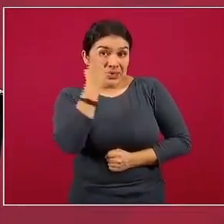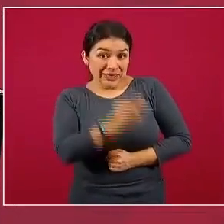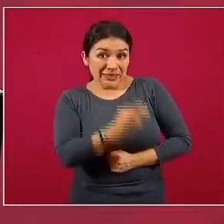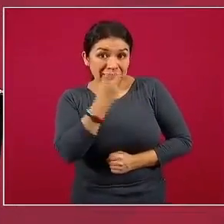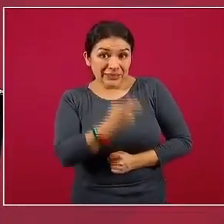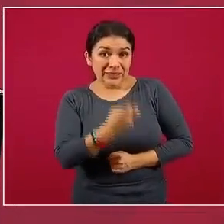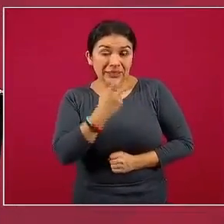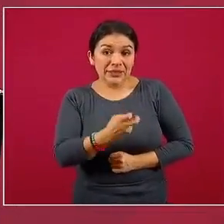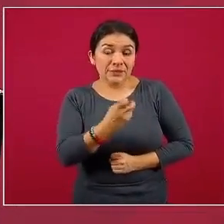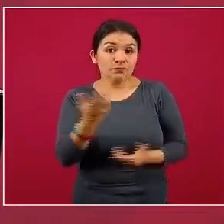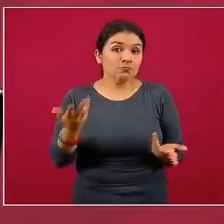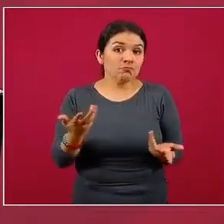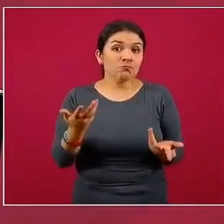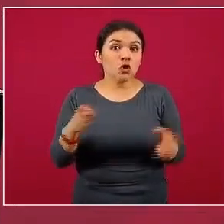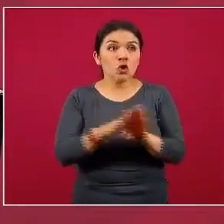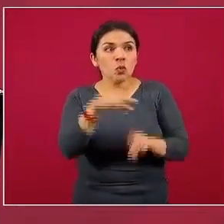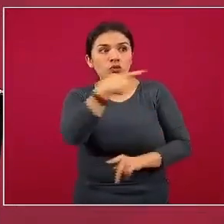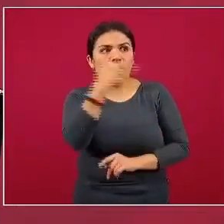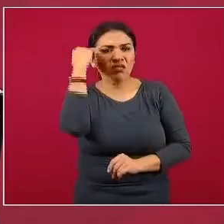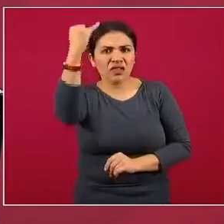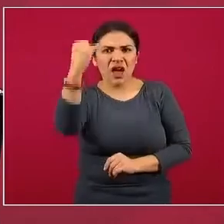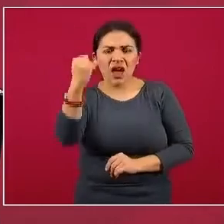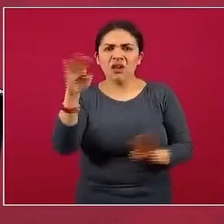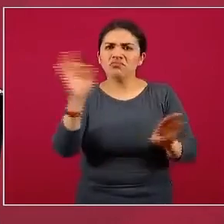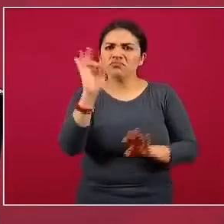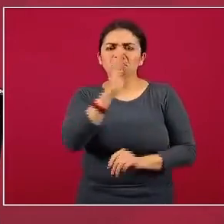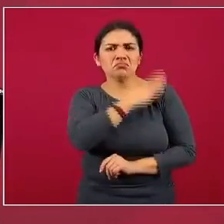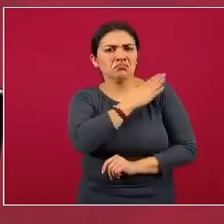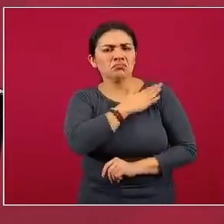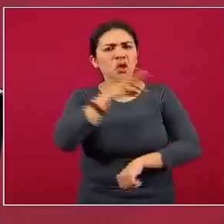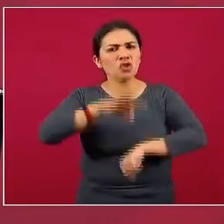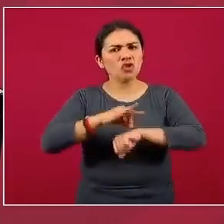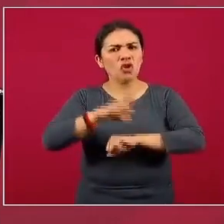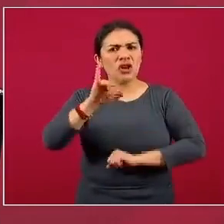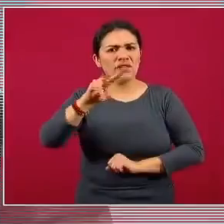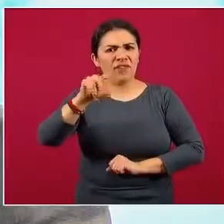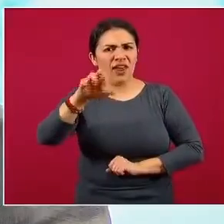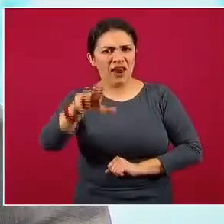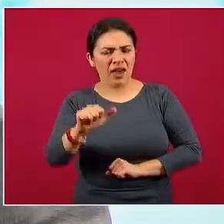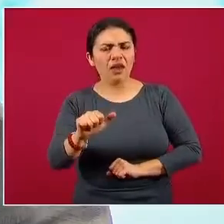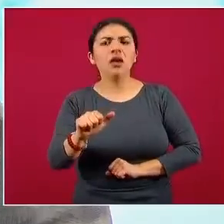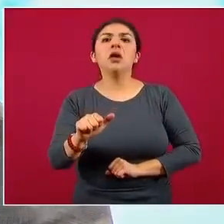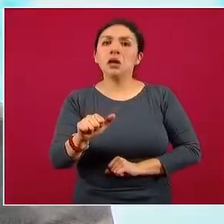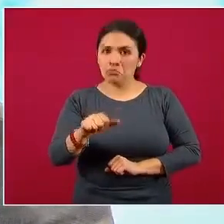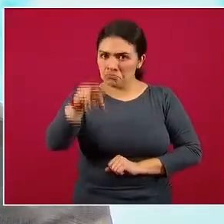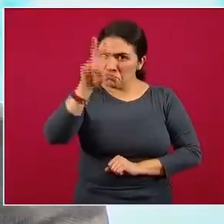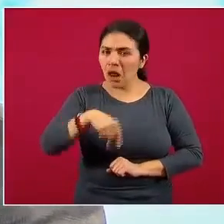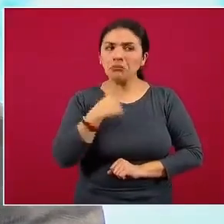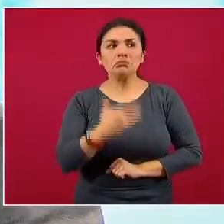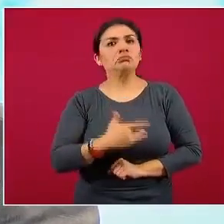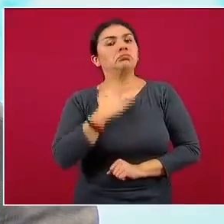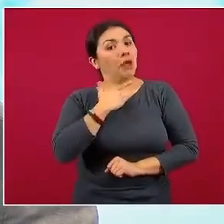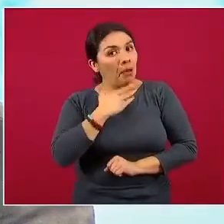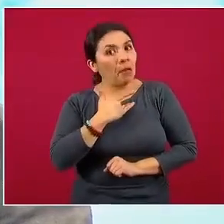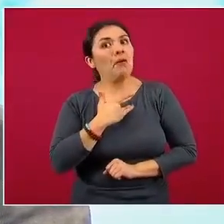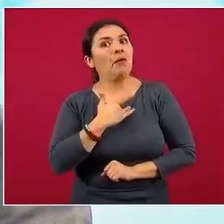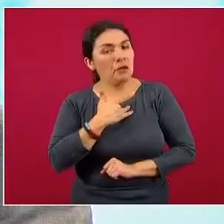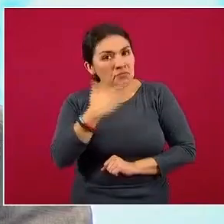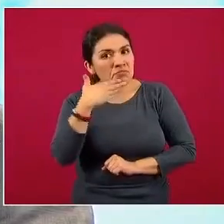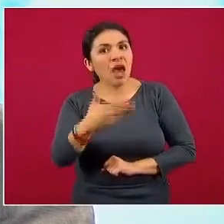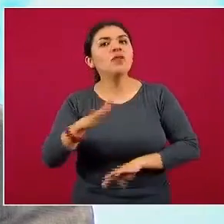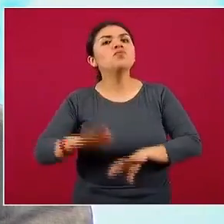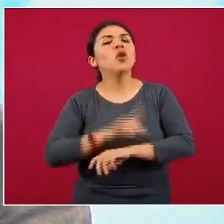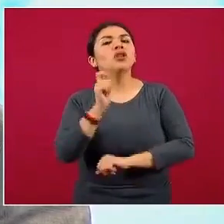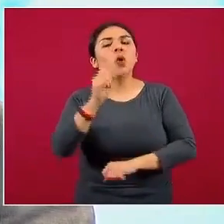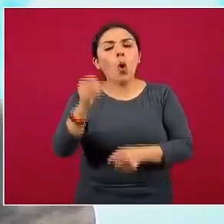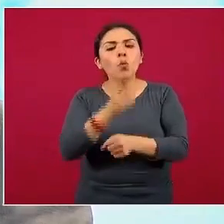planteamiento, cuando nos lo hizo el doctor Rivera, fue muy alentador, porque nos daba la